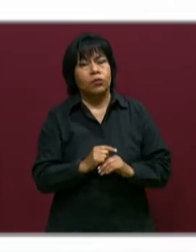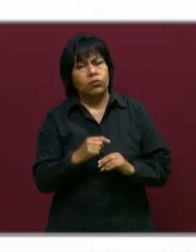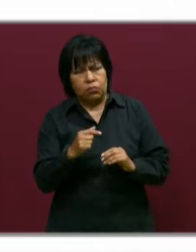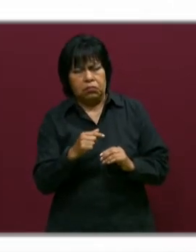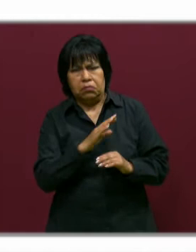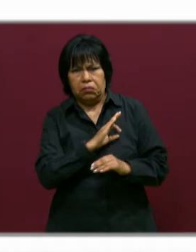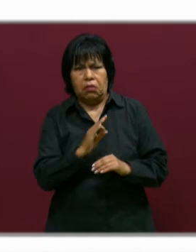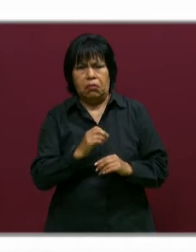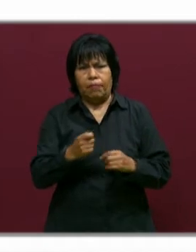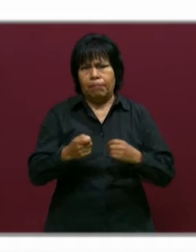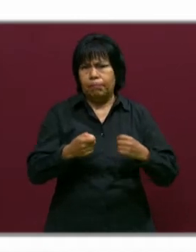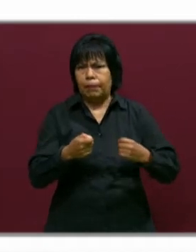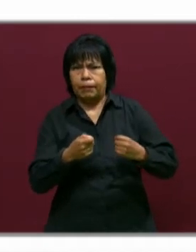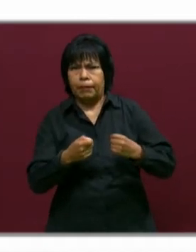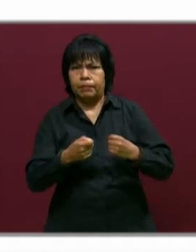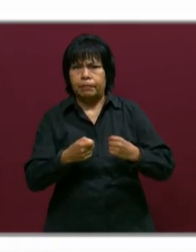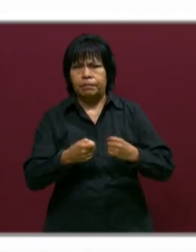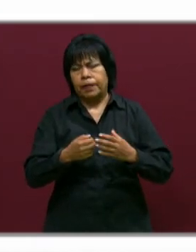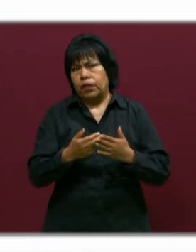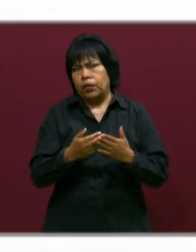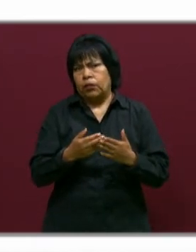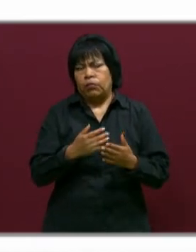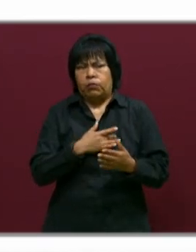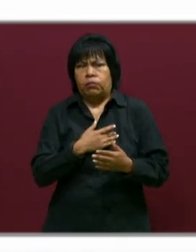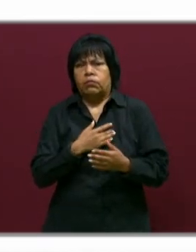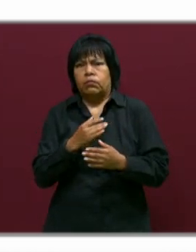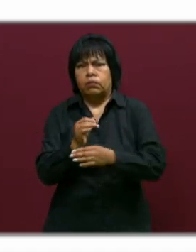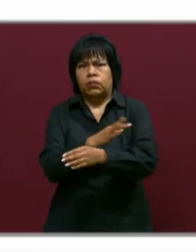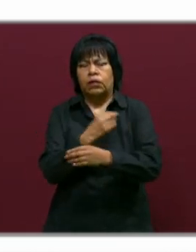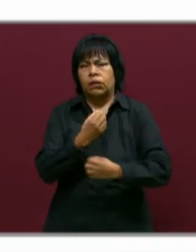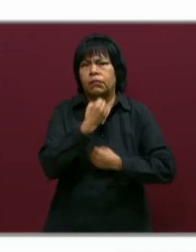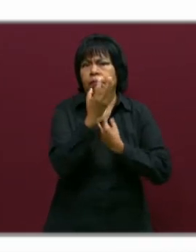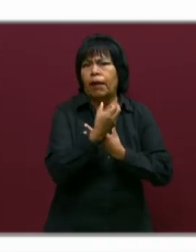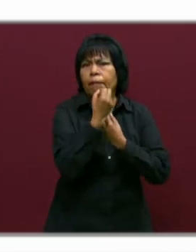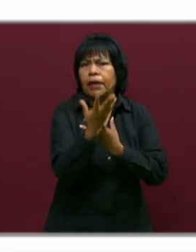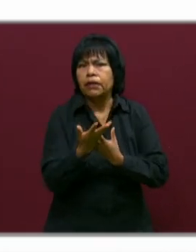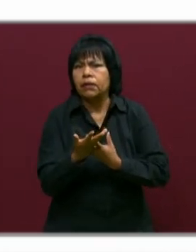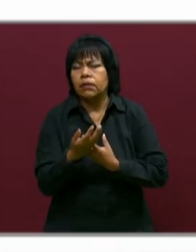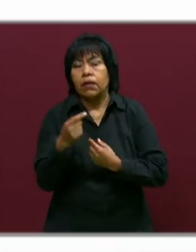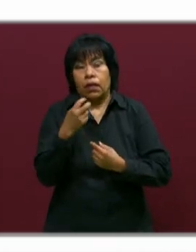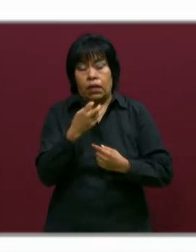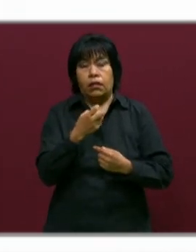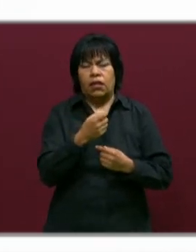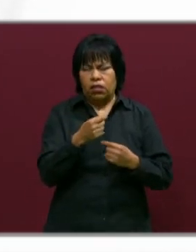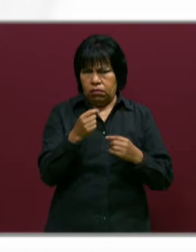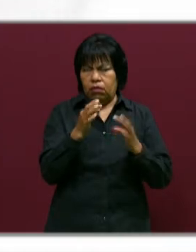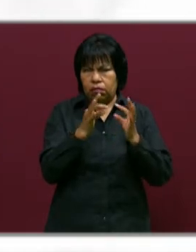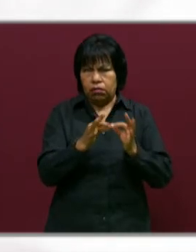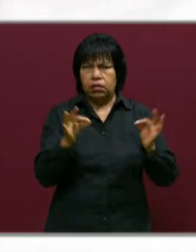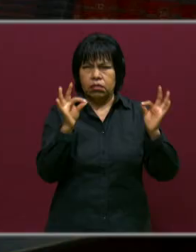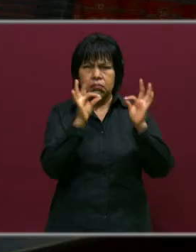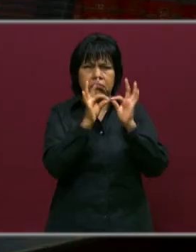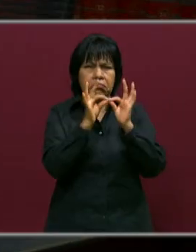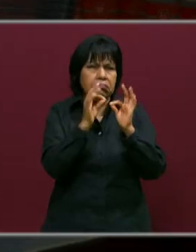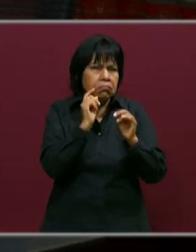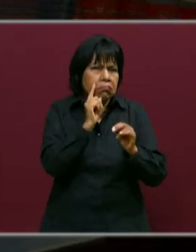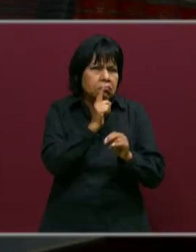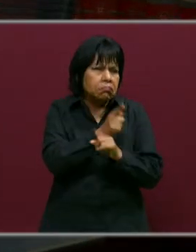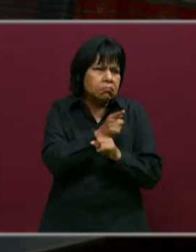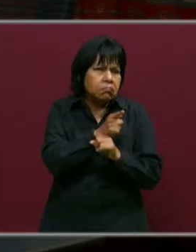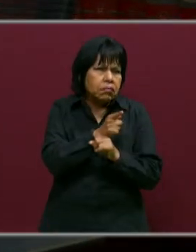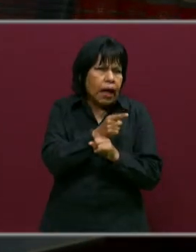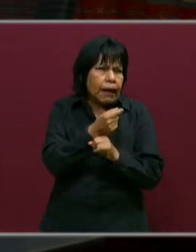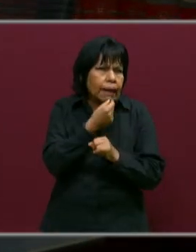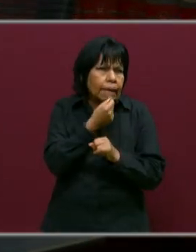de regular y gestionar sus emociones. Bueno, acá en este punto es importante que